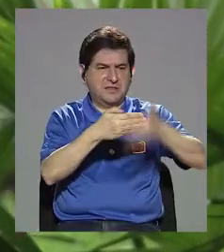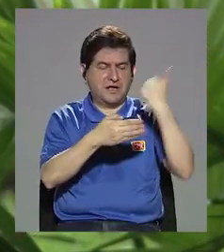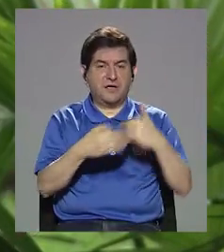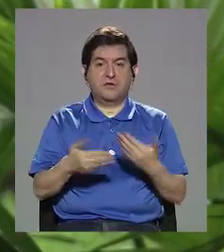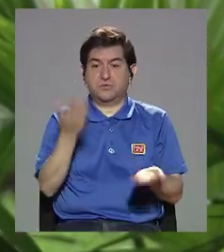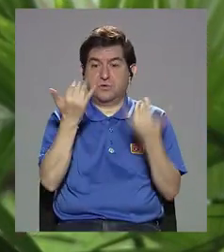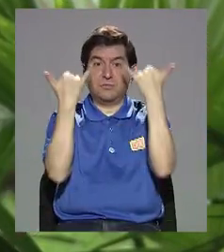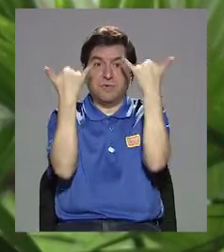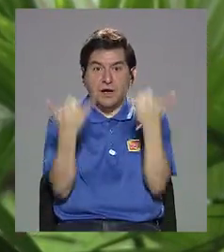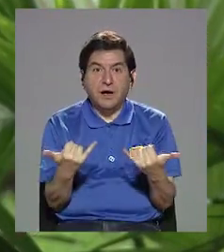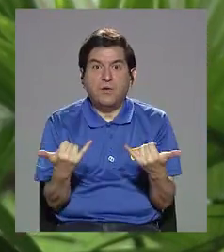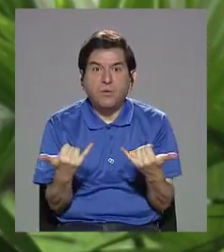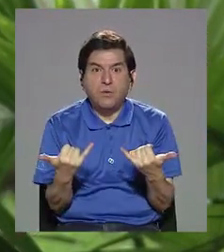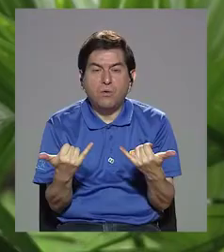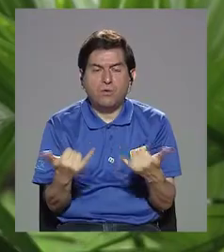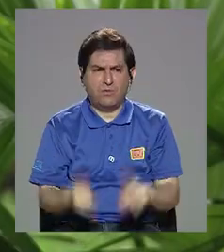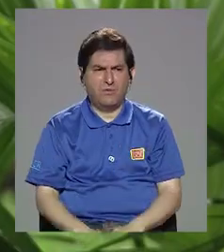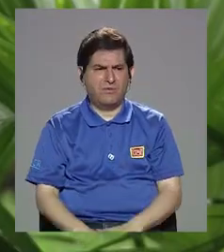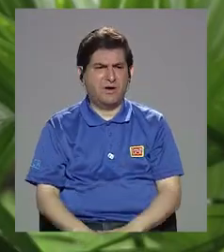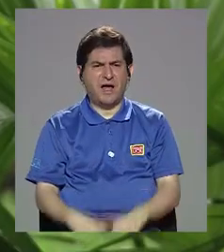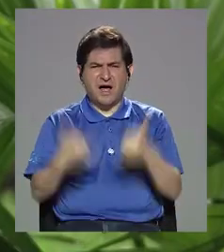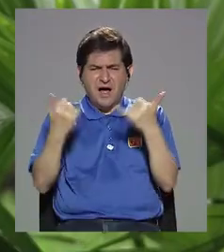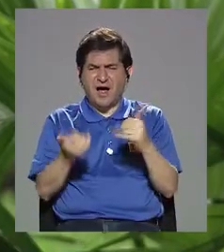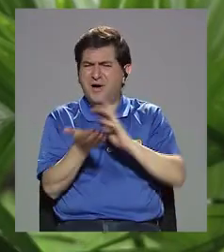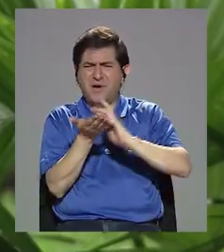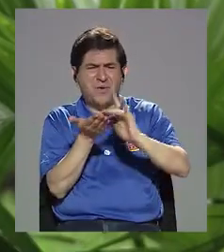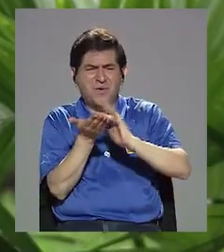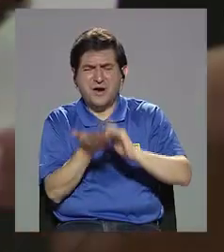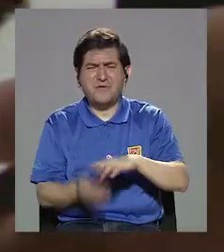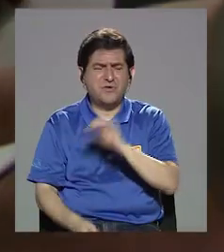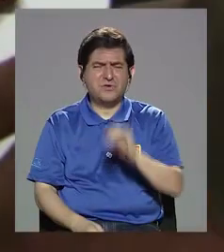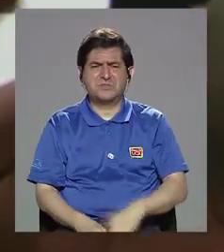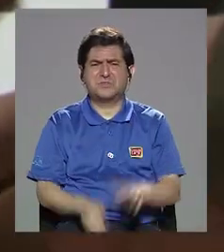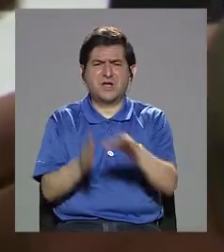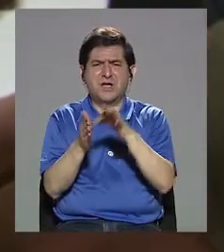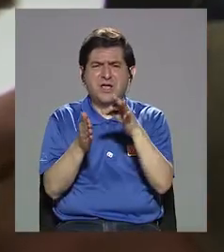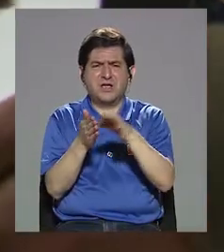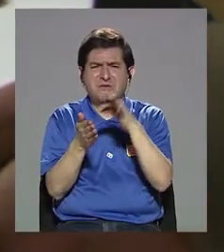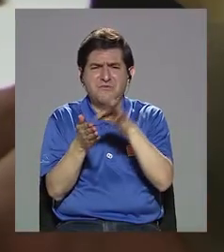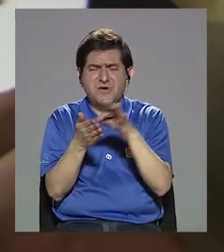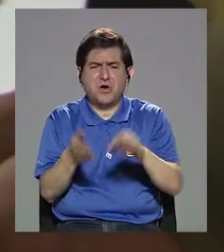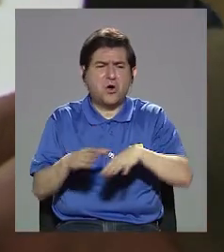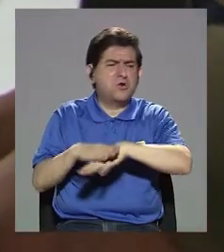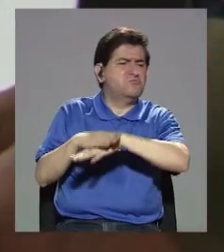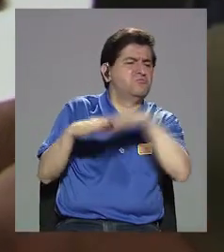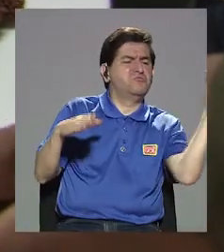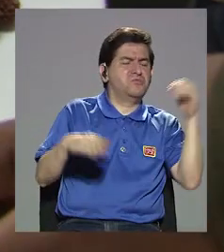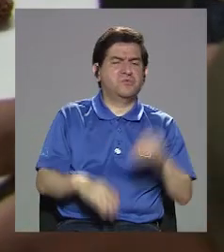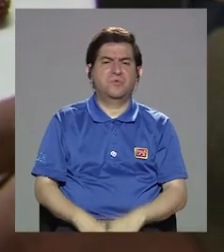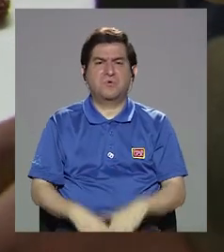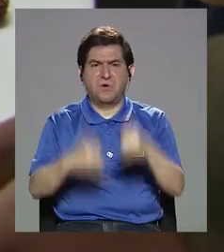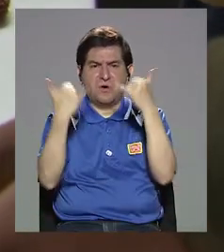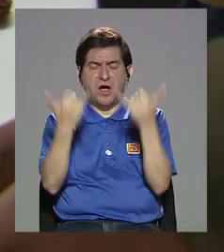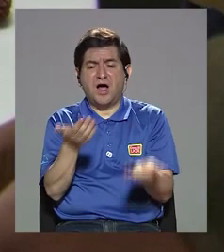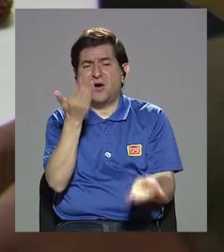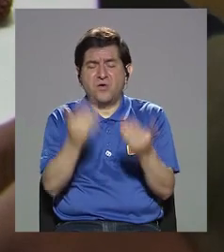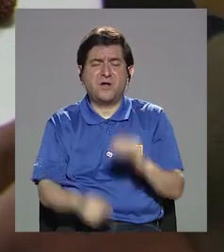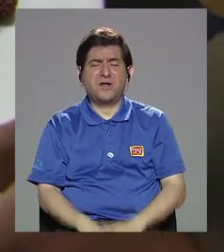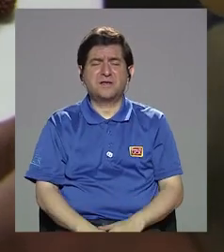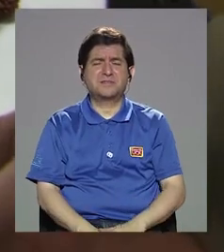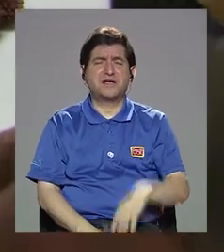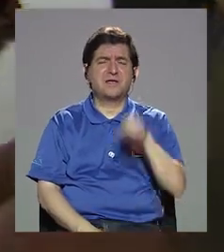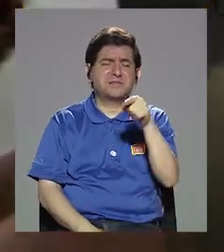ahora, es un montón de arroz, y los frijoles como que van para afuera, como que ahora los sirven así como